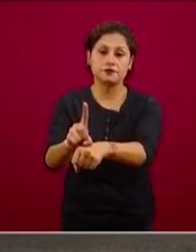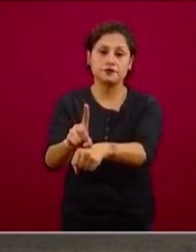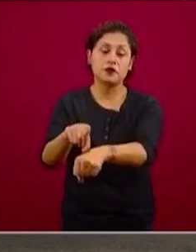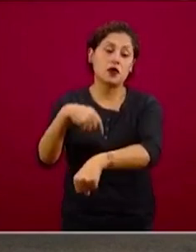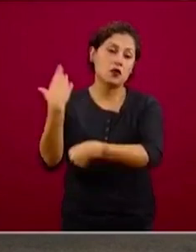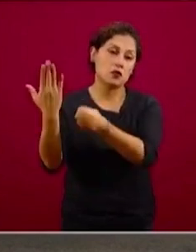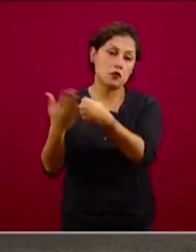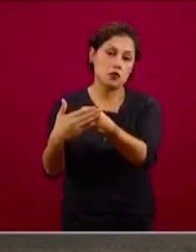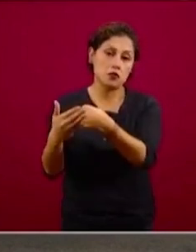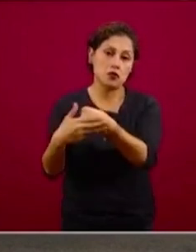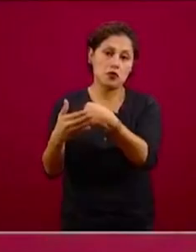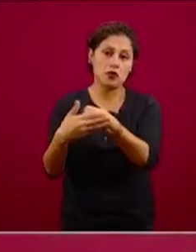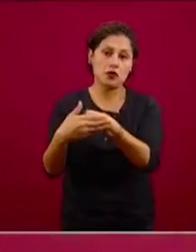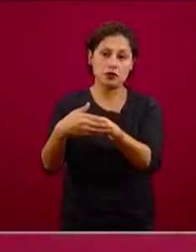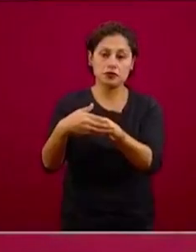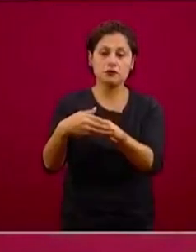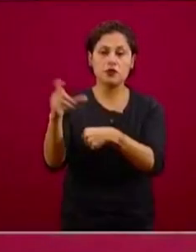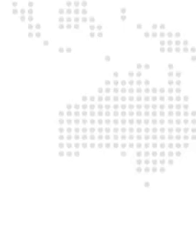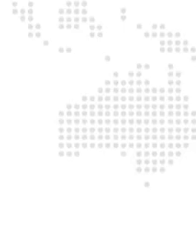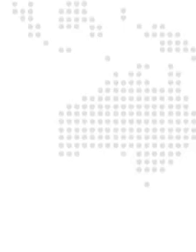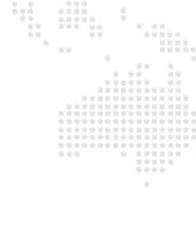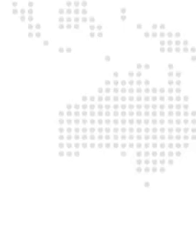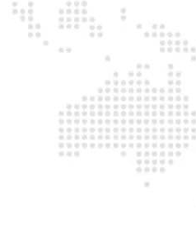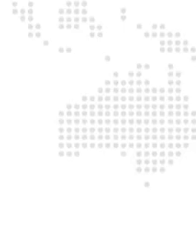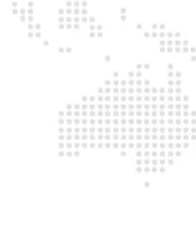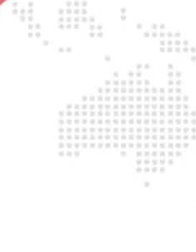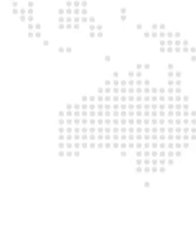cumbre de la epidemia y lo demás.